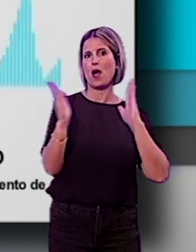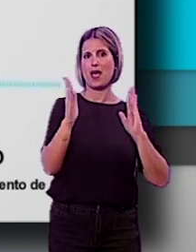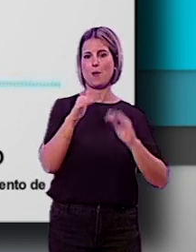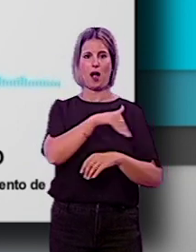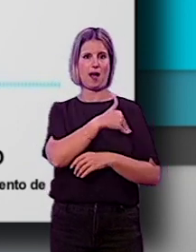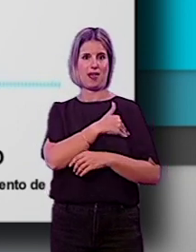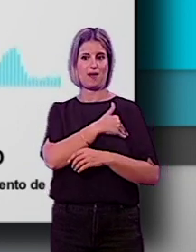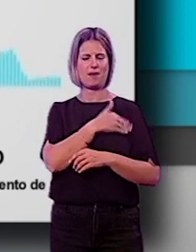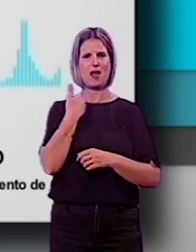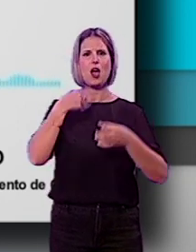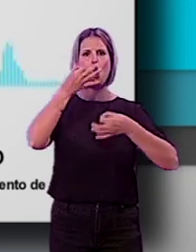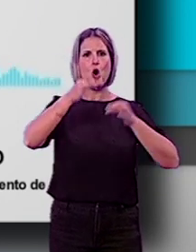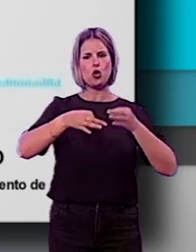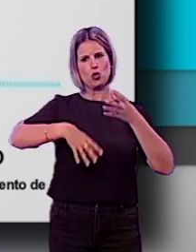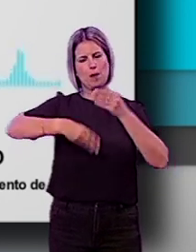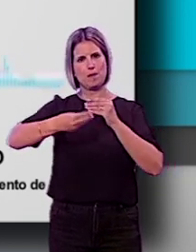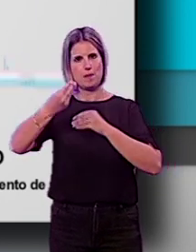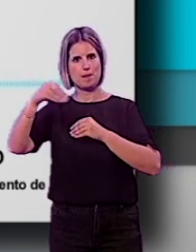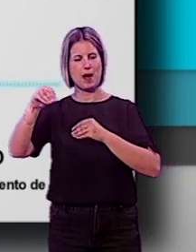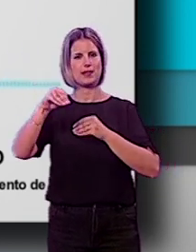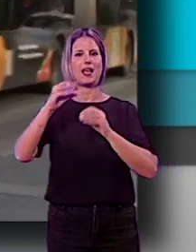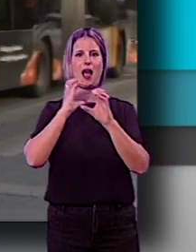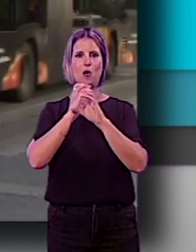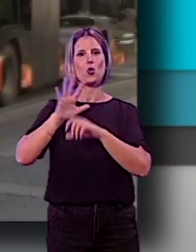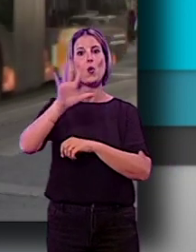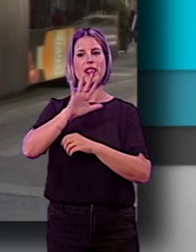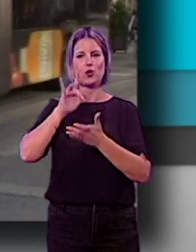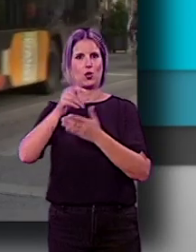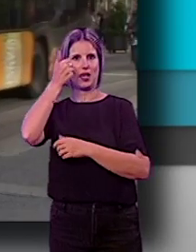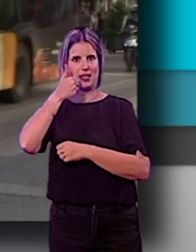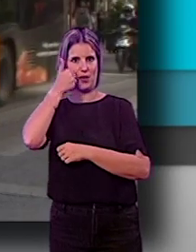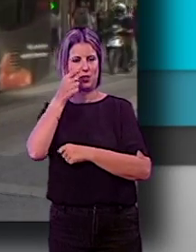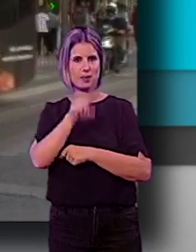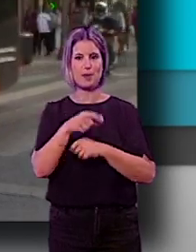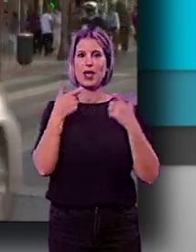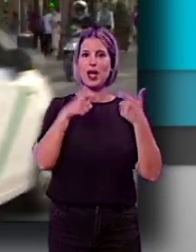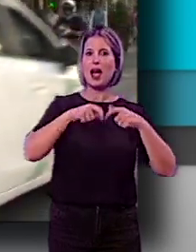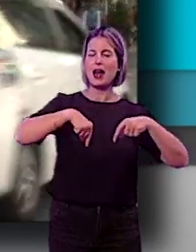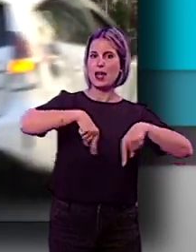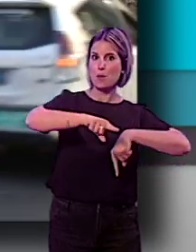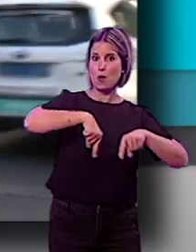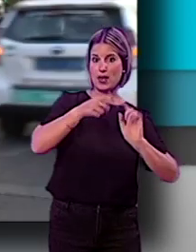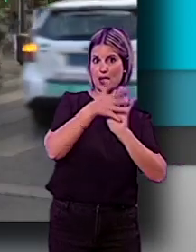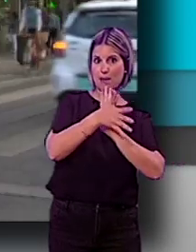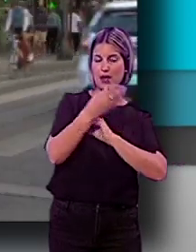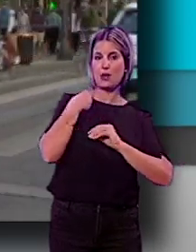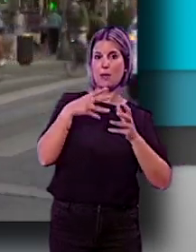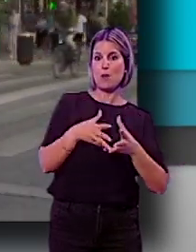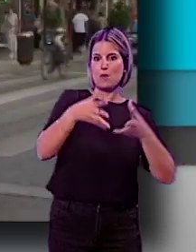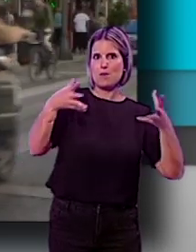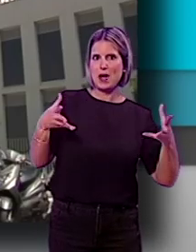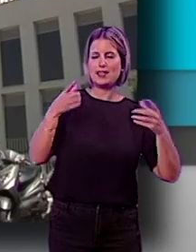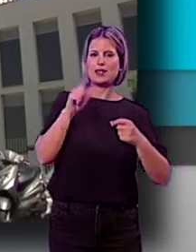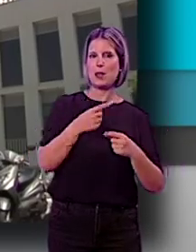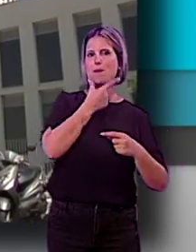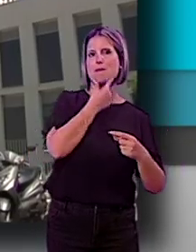complementado con la ampliación de la línea 5 durante los sábados. Desde el área de movilidad se ha expuesto que con esta ampliación se facilitan